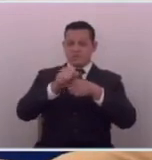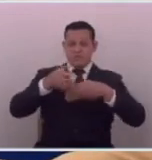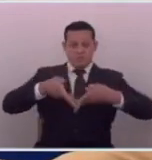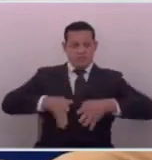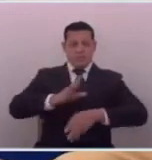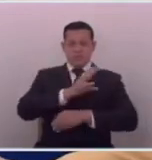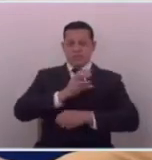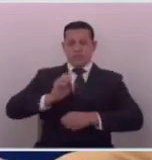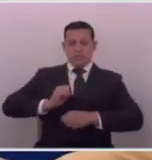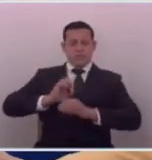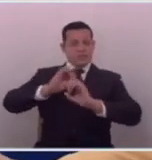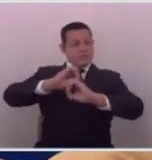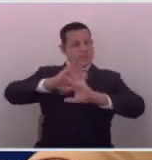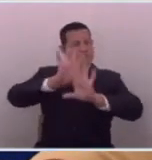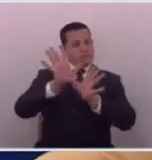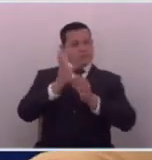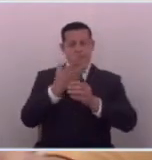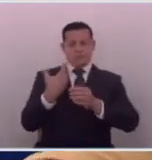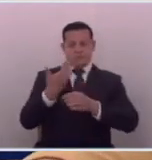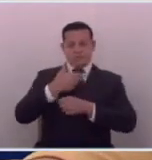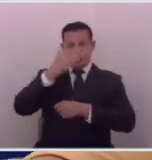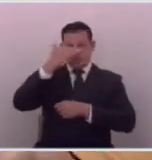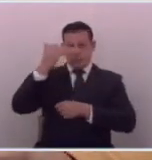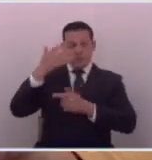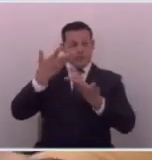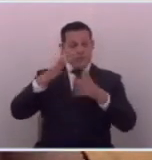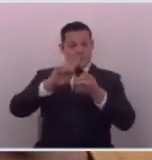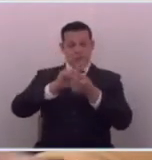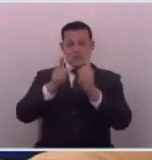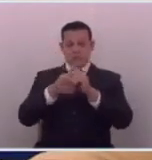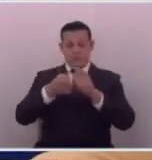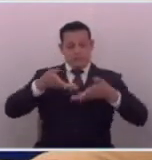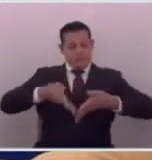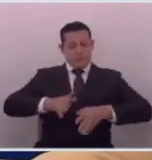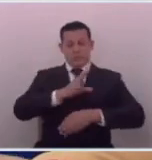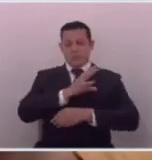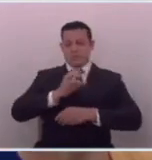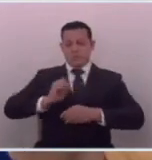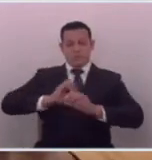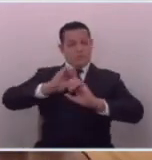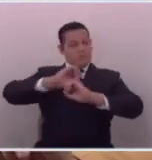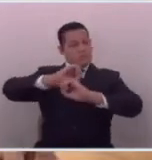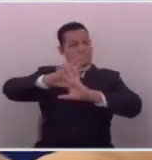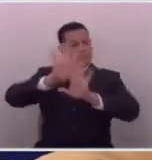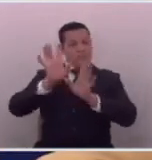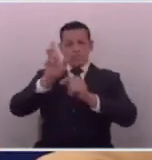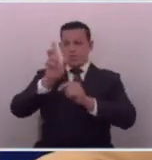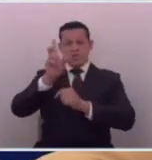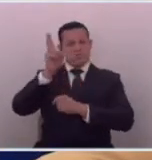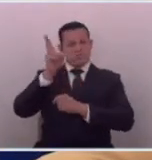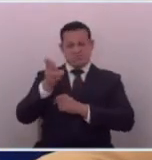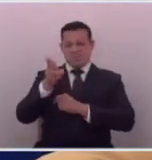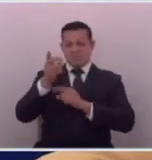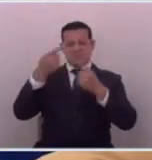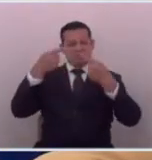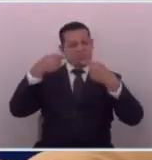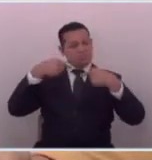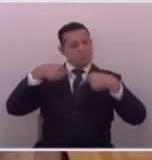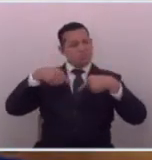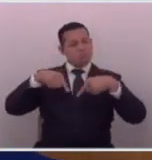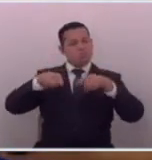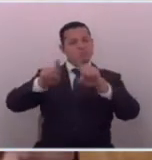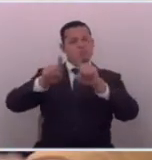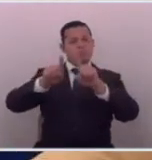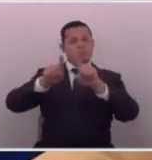salvadoreños están claros que nuestro país ya cambió los salvadoreños están claros que ya no vamos a seguir con